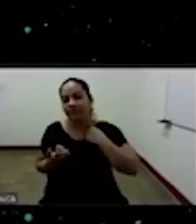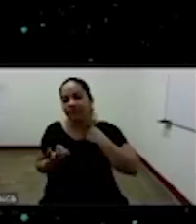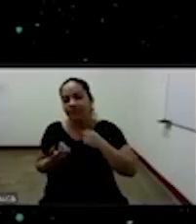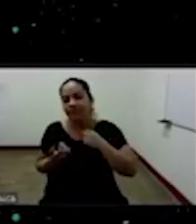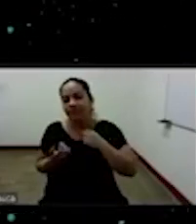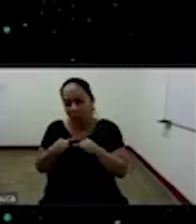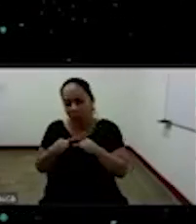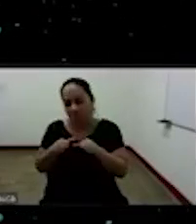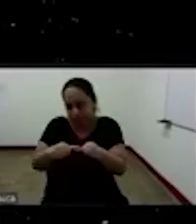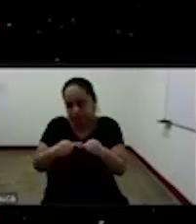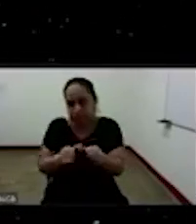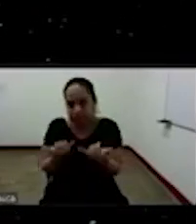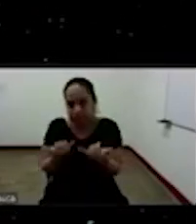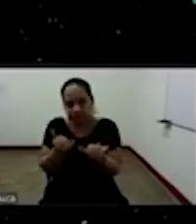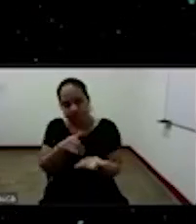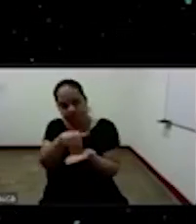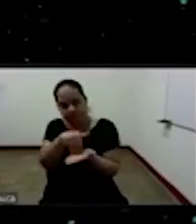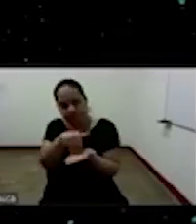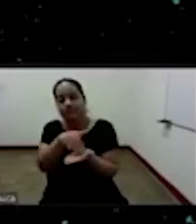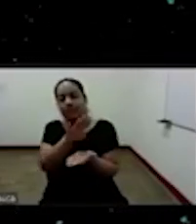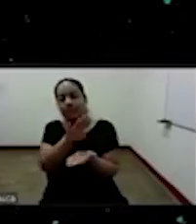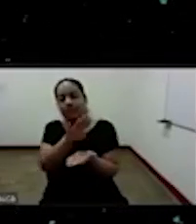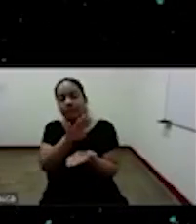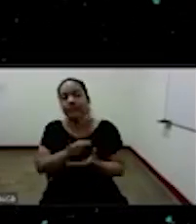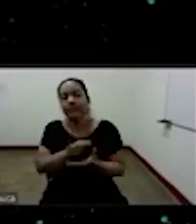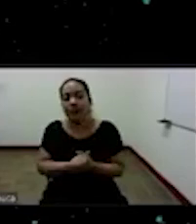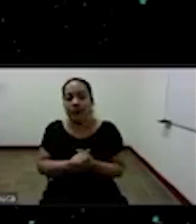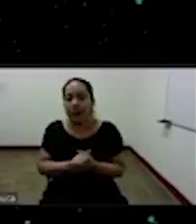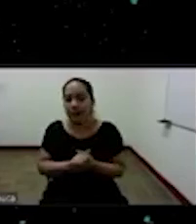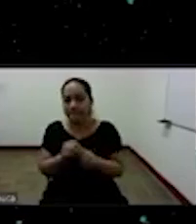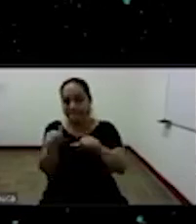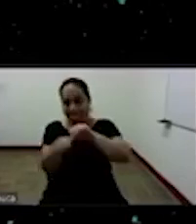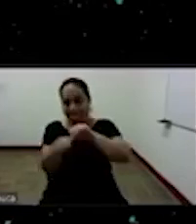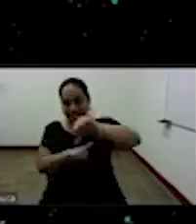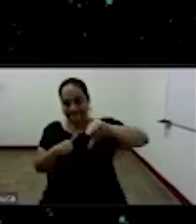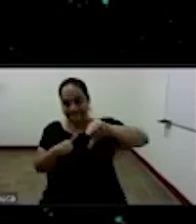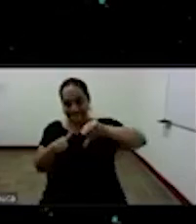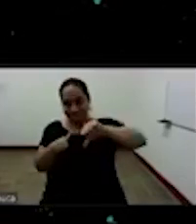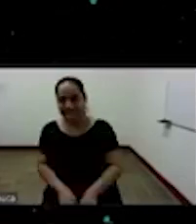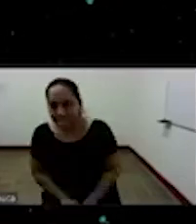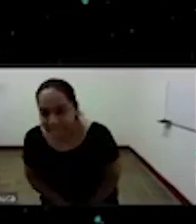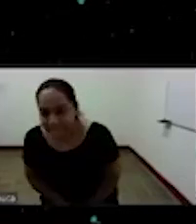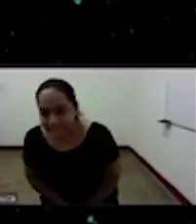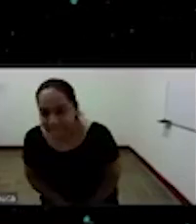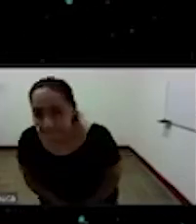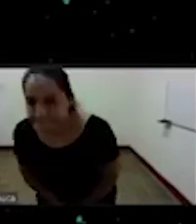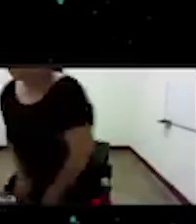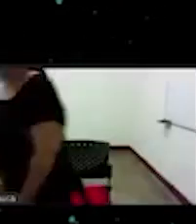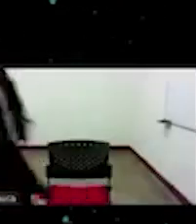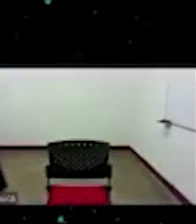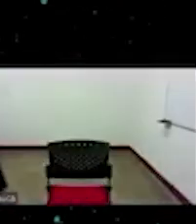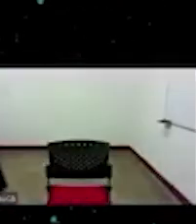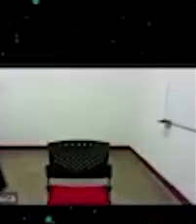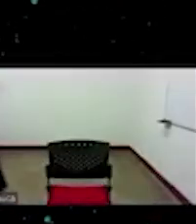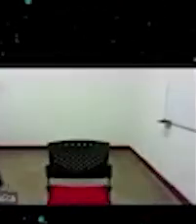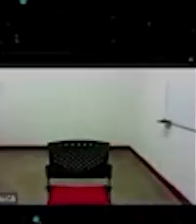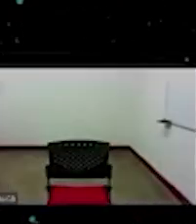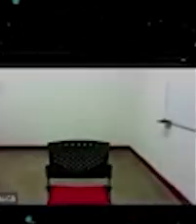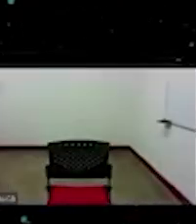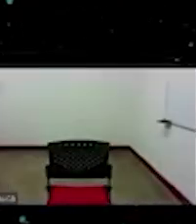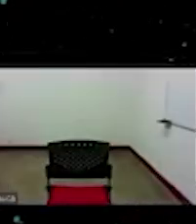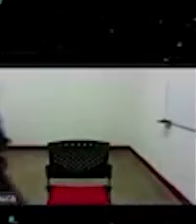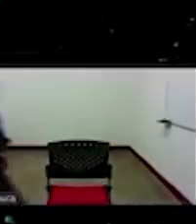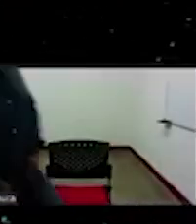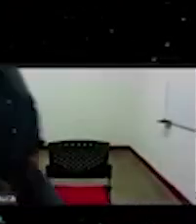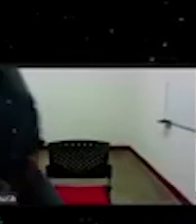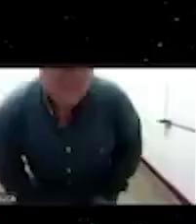presente ¿no? bueno lo a lo que quiero llegar con todo esto es que estos temas no es